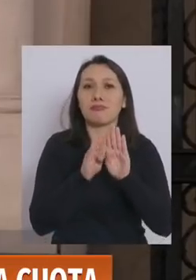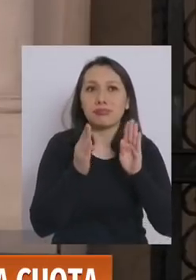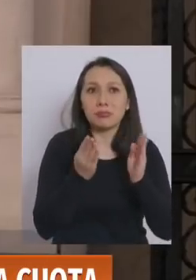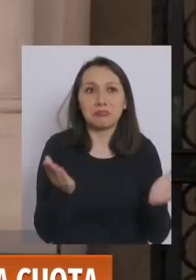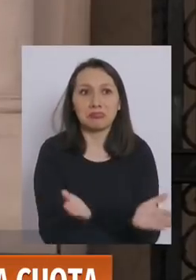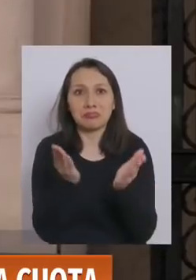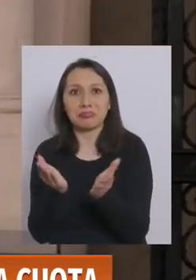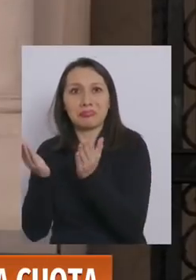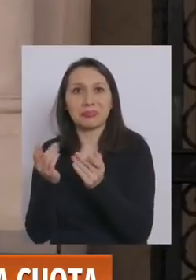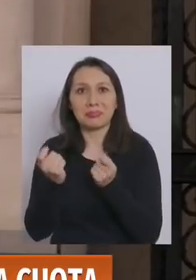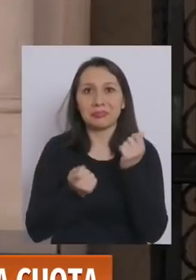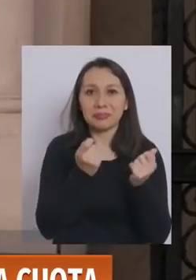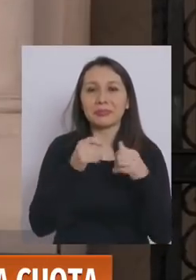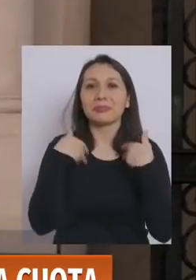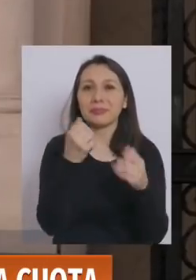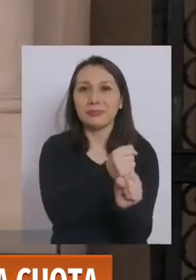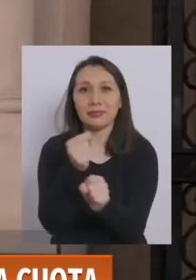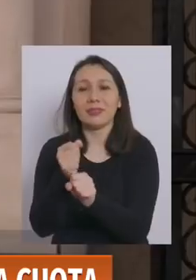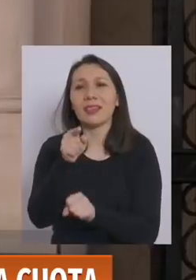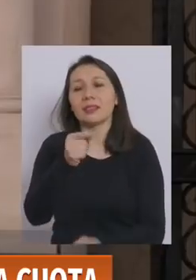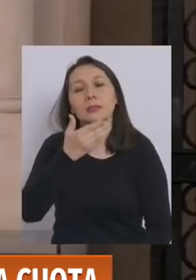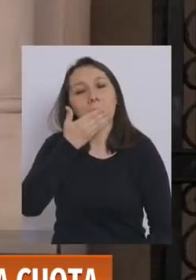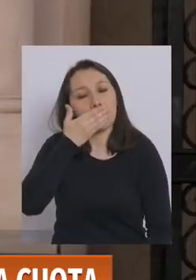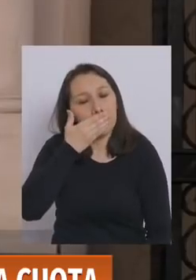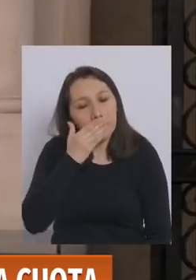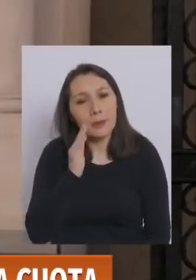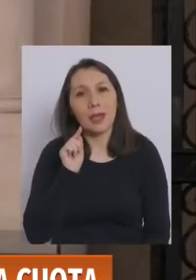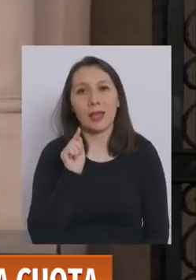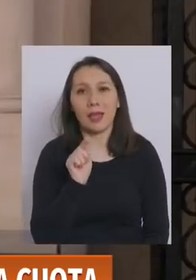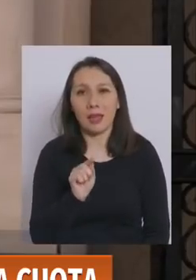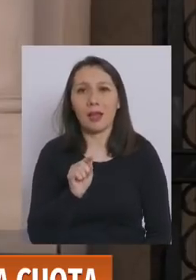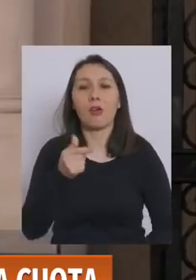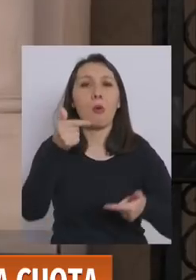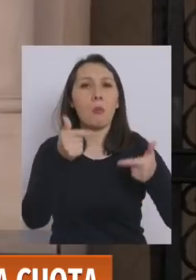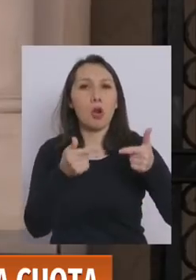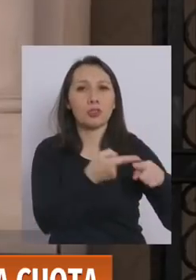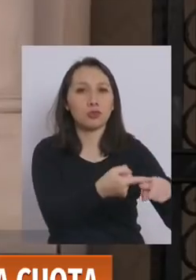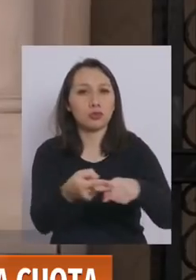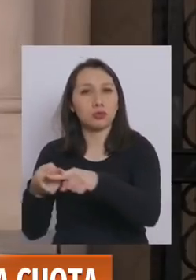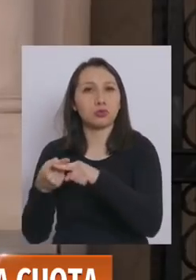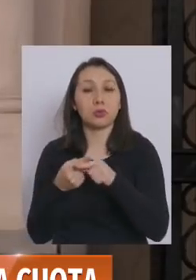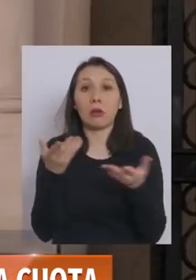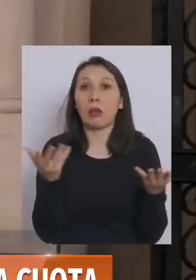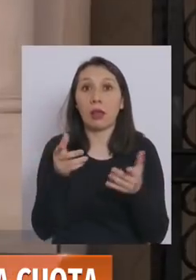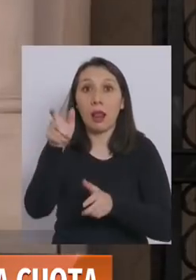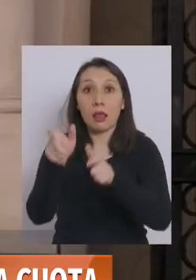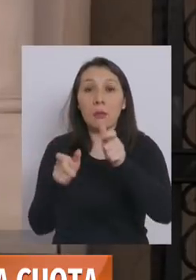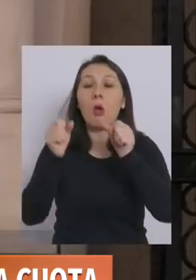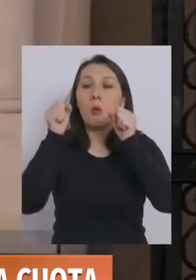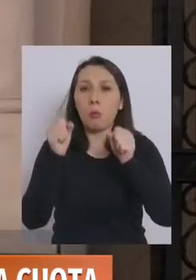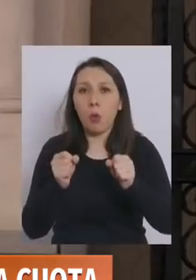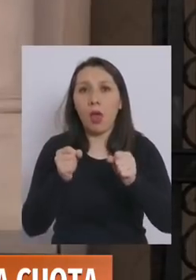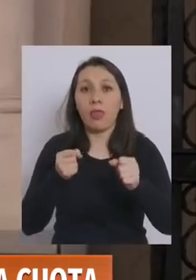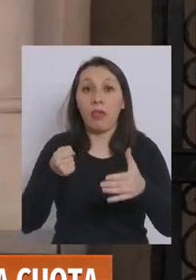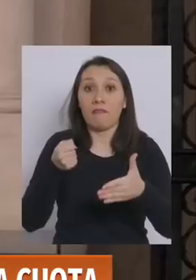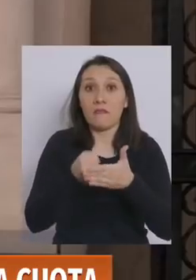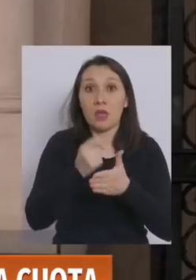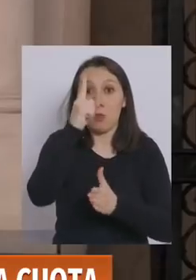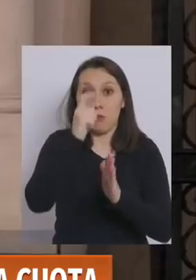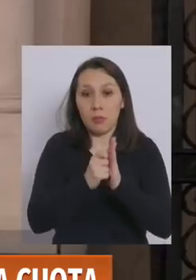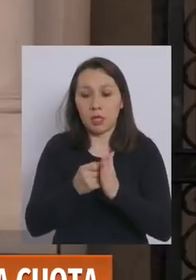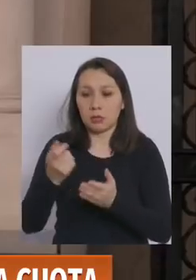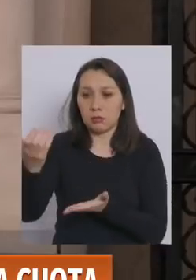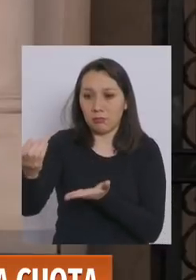reactivarla, a generar empleo. Esa es la mejor forma para tener una política social que permite que las personas puedan llegar al final de mes